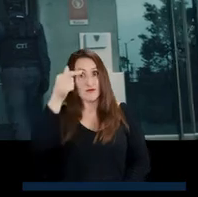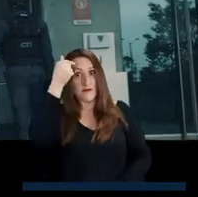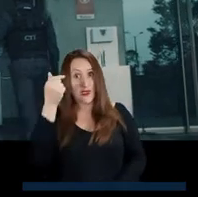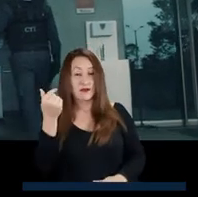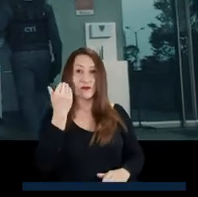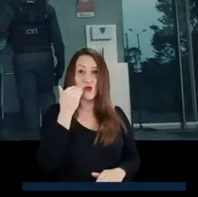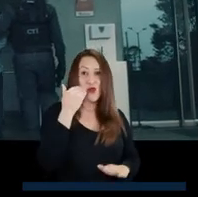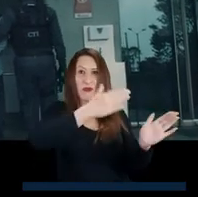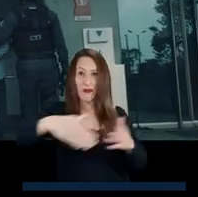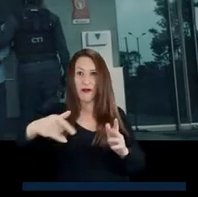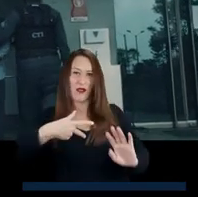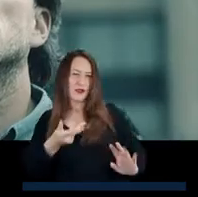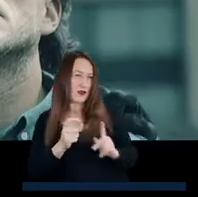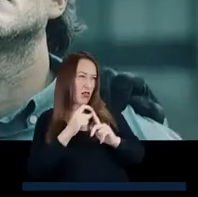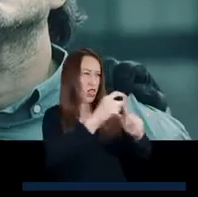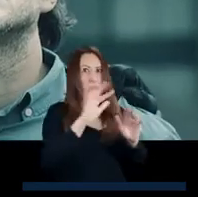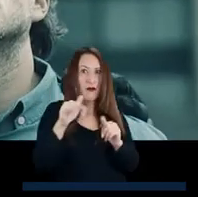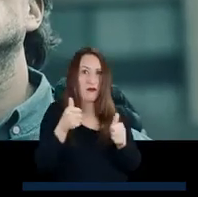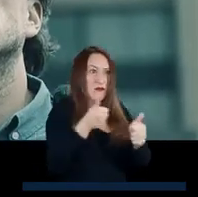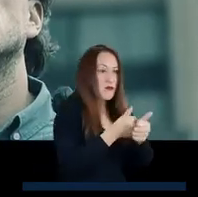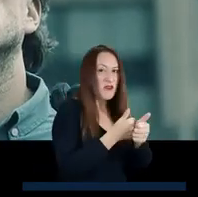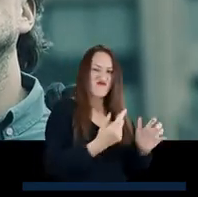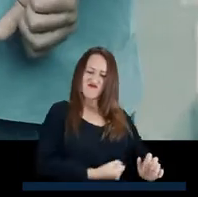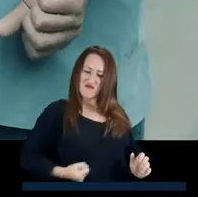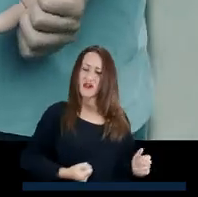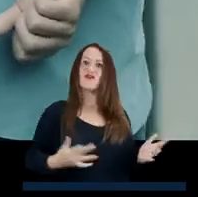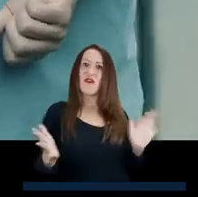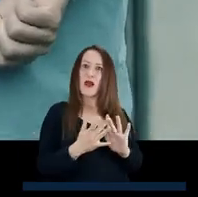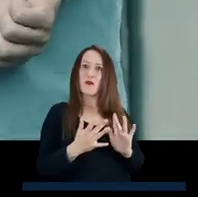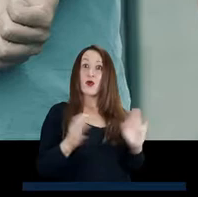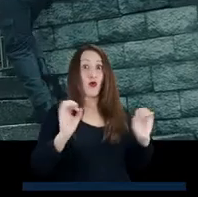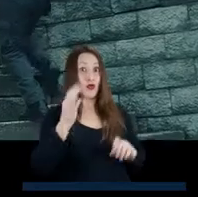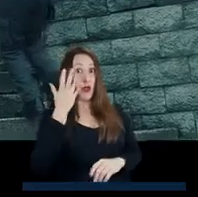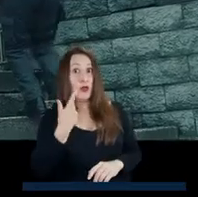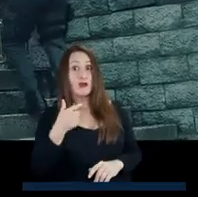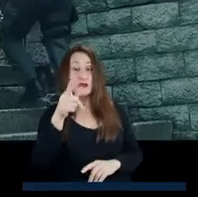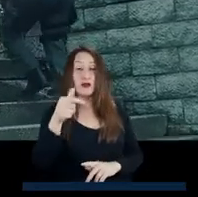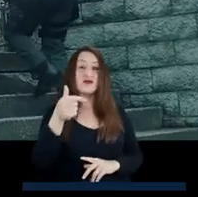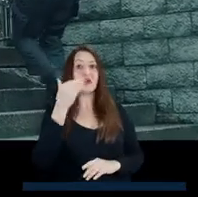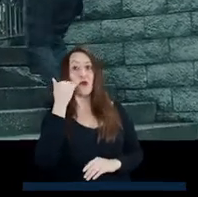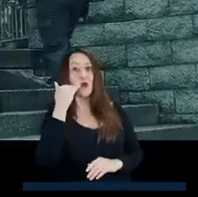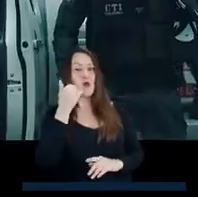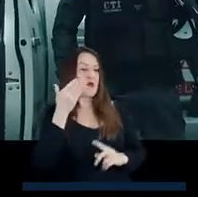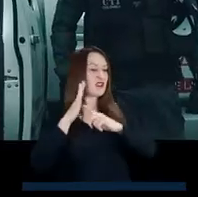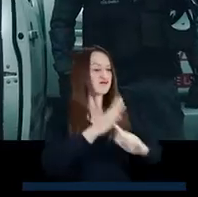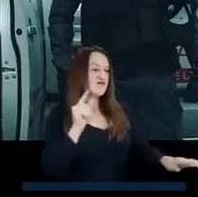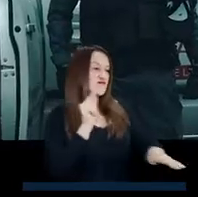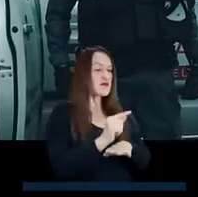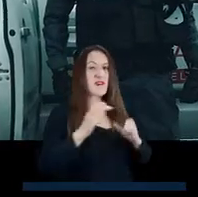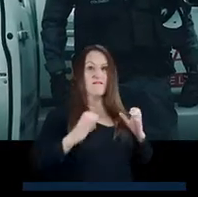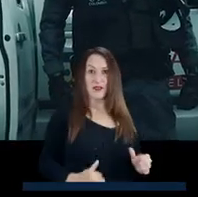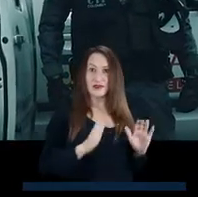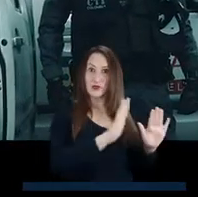Si le parece que piropear o acosar a una mujer en la calle es de machos, si en su día a día lo normal es despreciar a su pareja por su